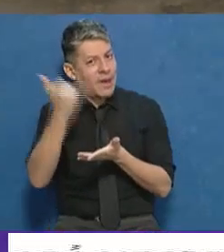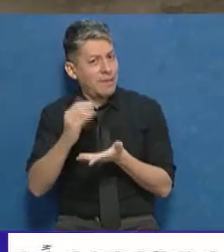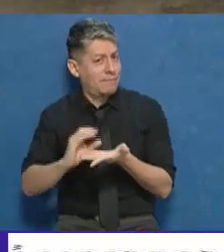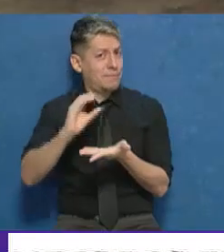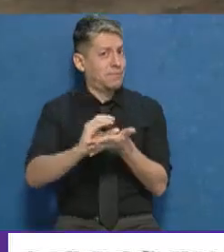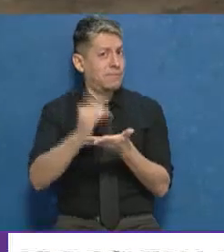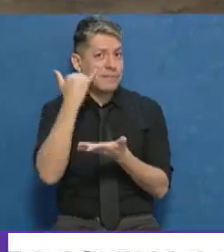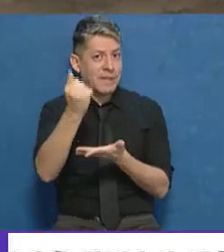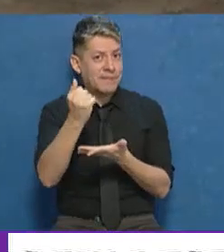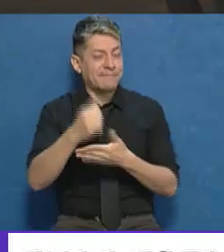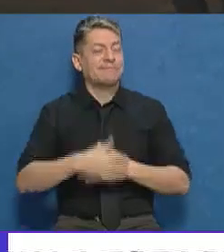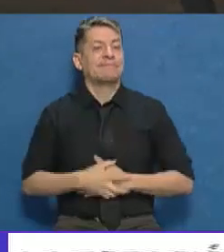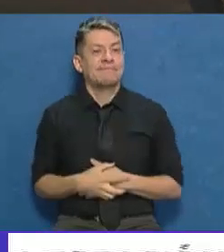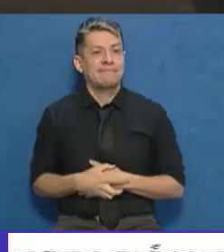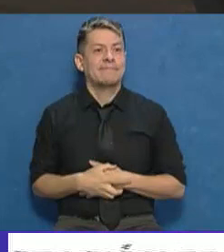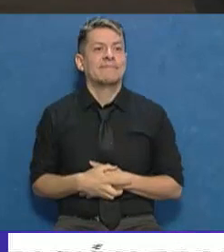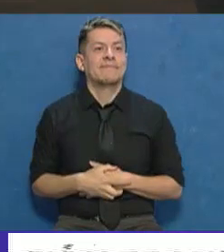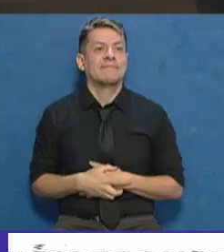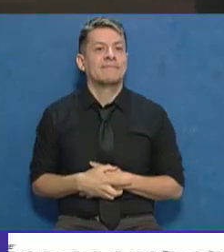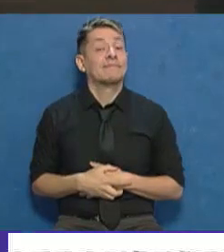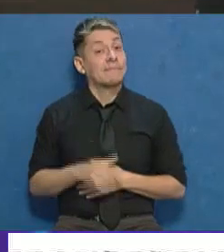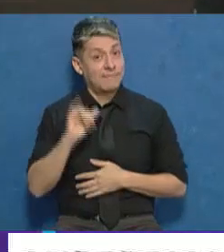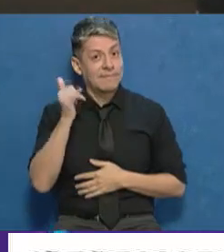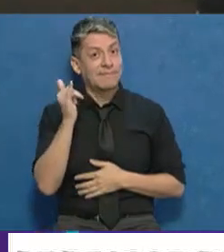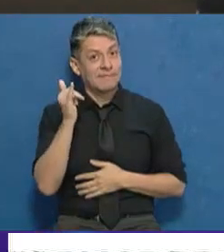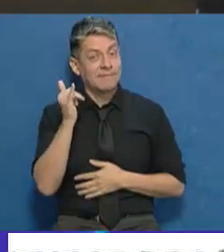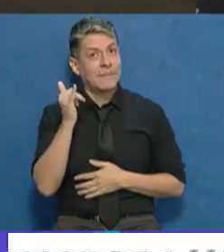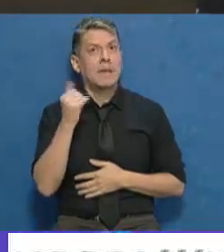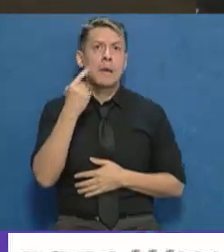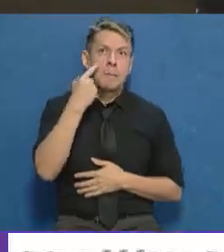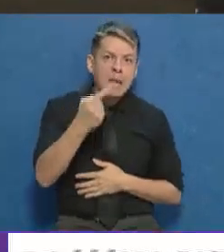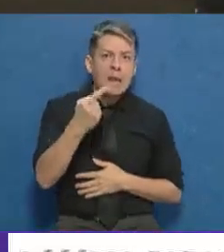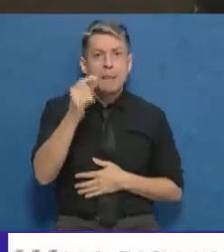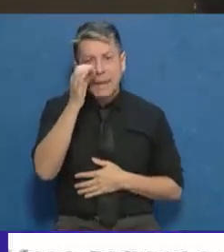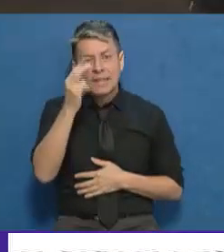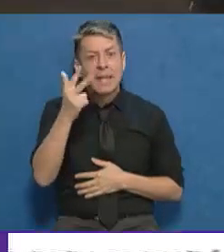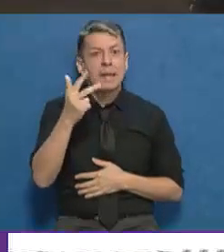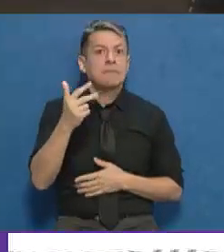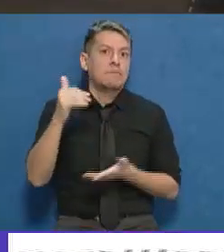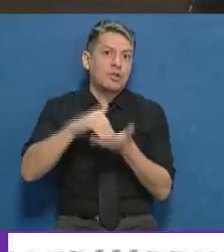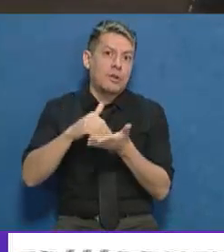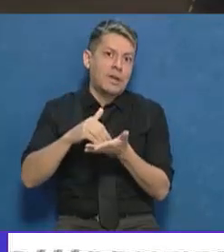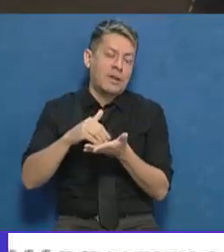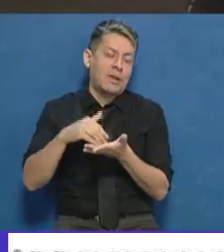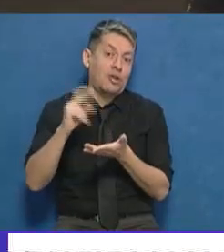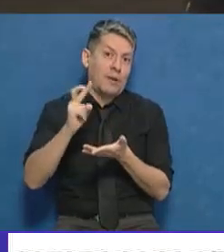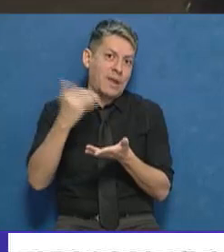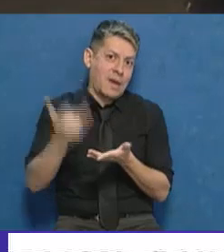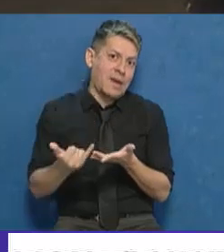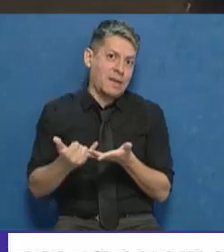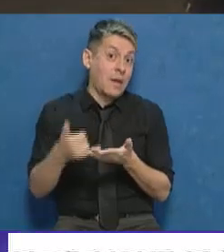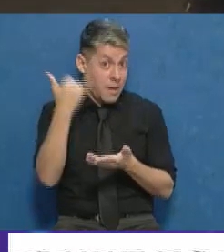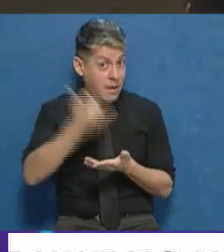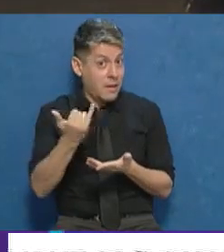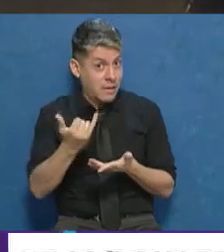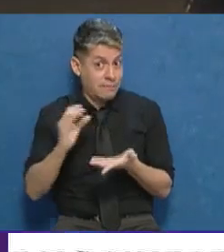supuestamente. Es decir, supuestamente dispone de 1.023 millones de dólares. Ahora que llegue el dinero, otra cosa. Pero dispone.